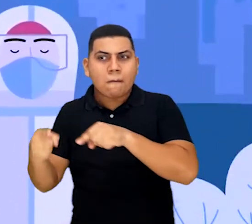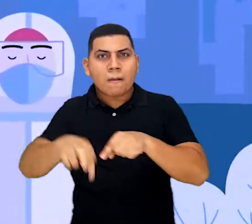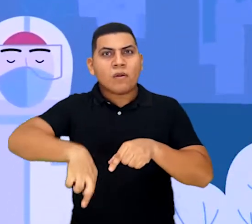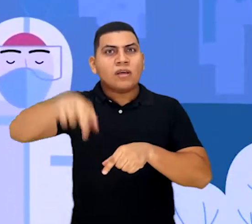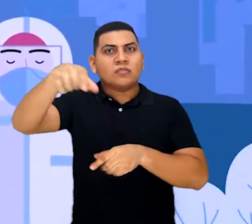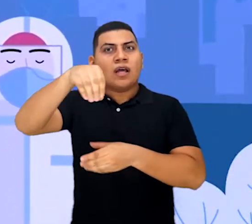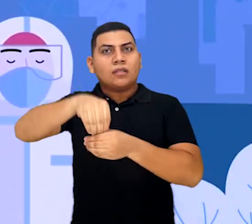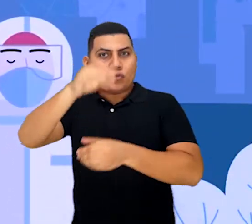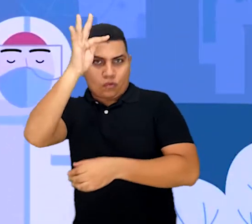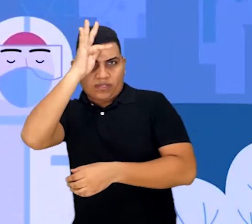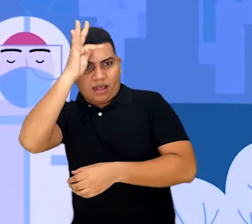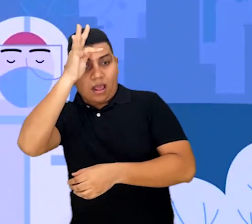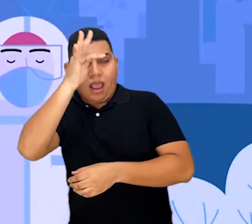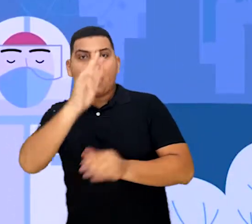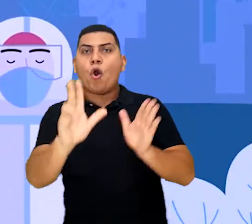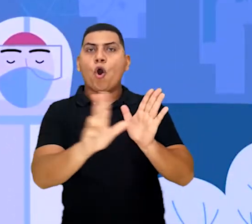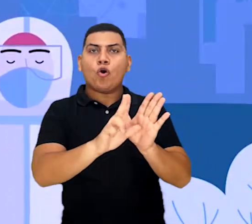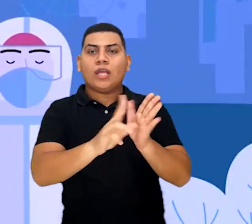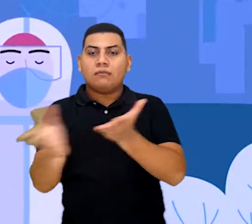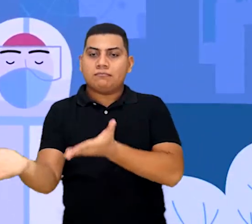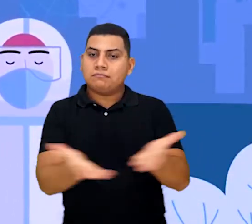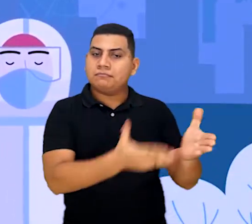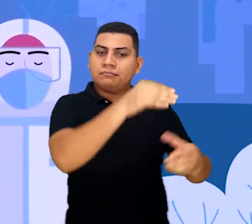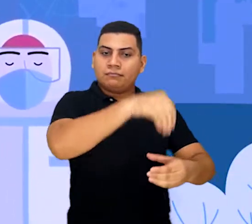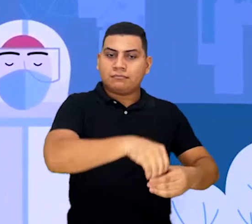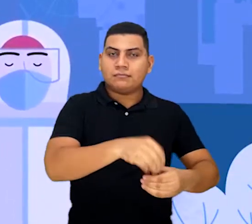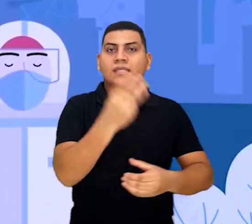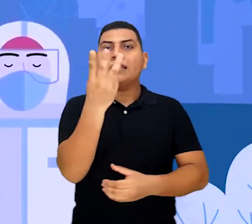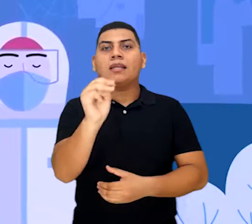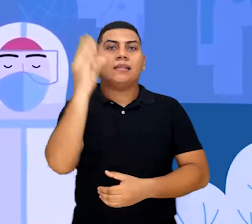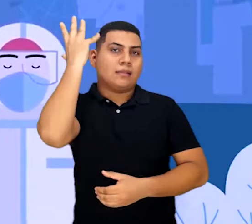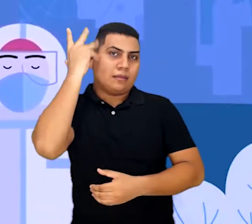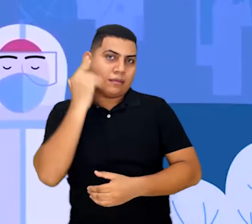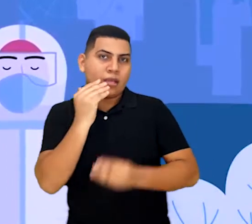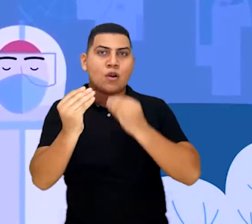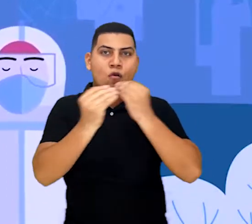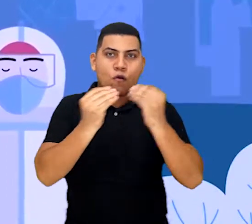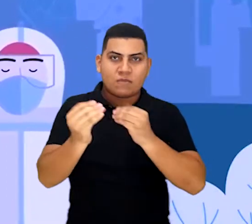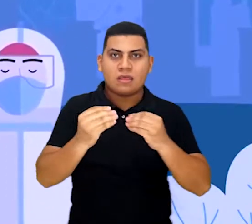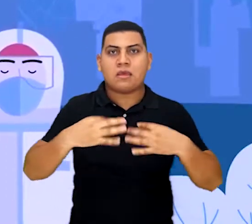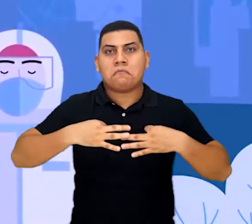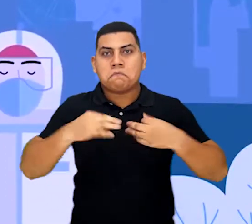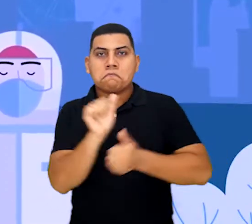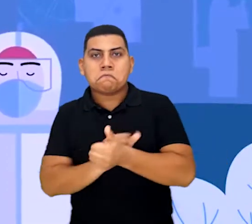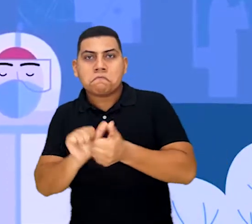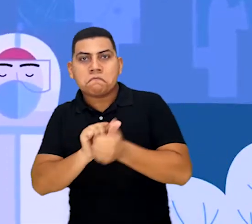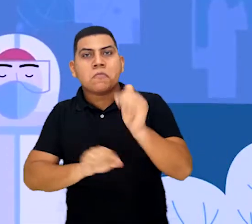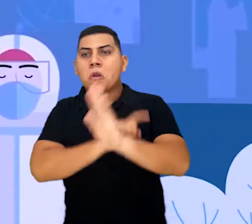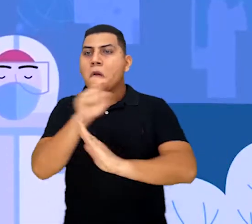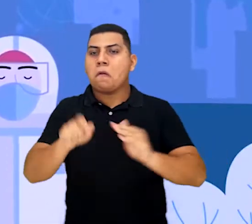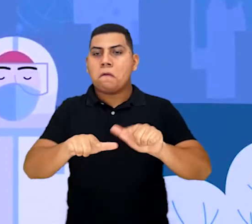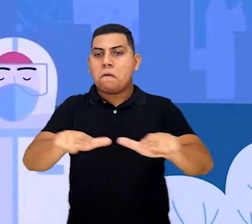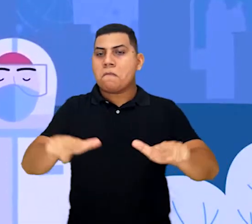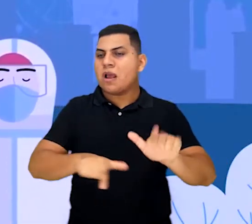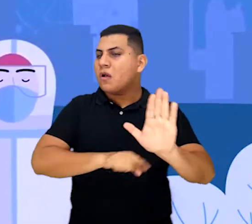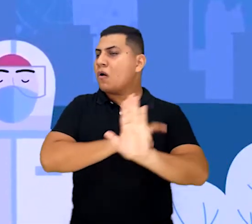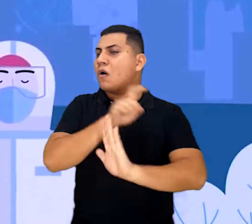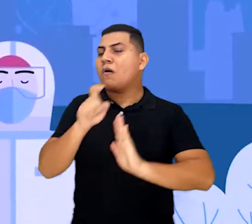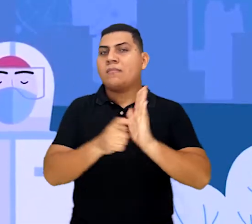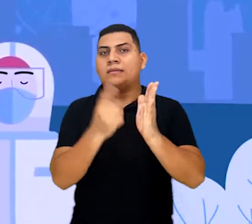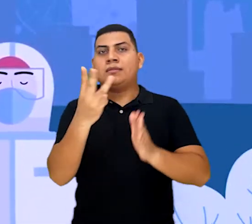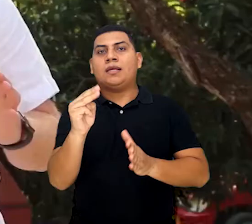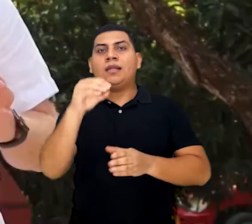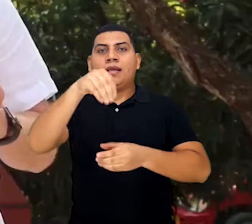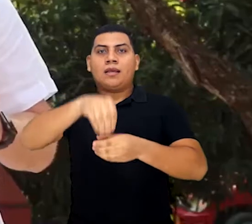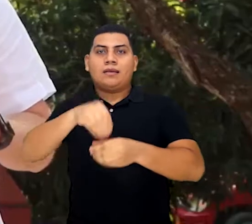30 días de hotel, con servicio de lavandería, con las dos alimentaciones garantizadas, adecuaciones de los cuartos, todo por 30 días